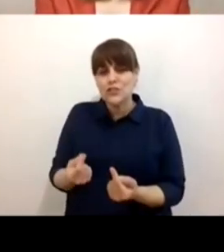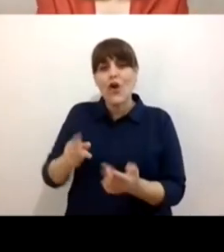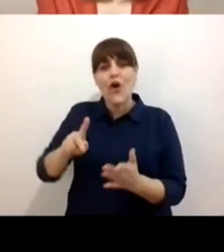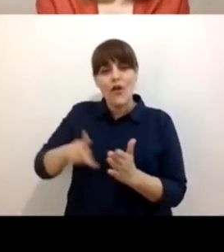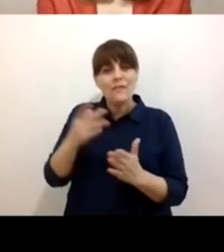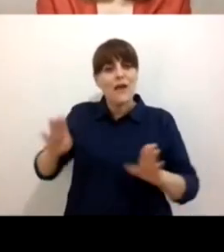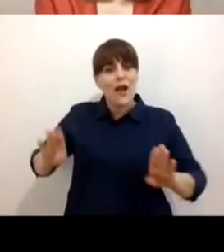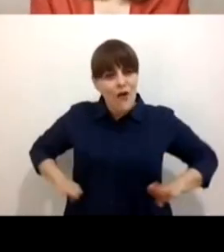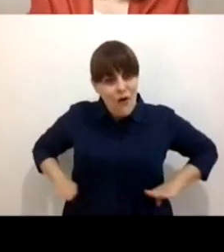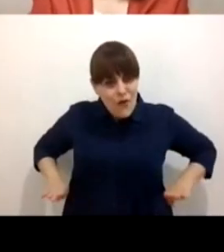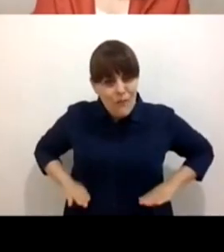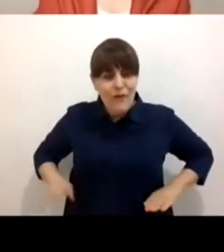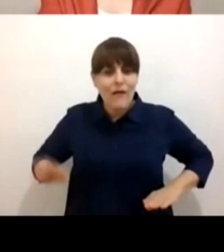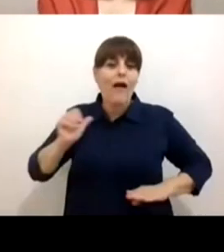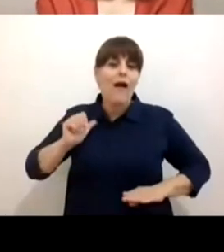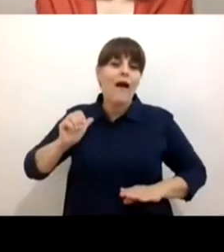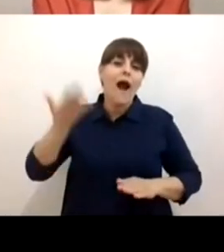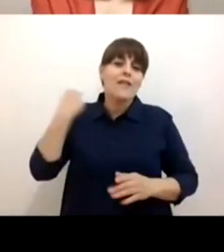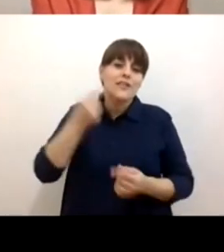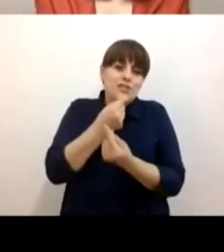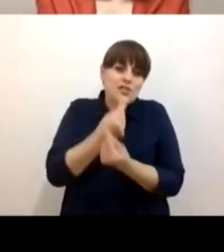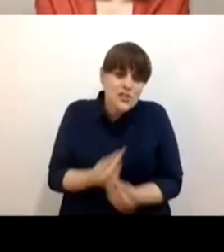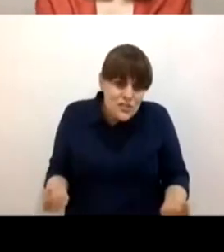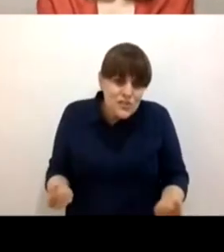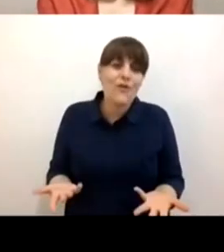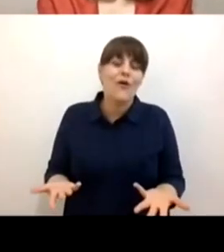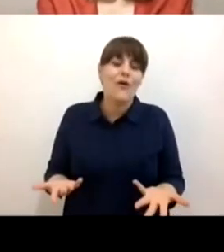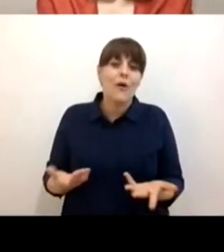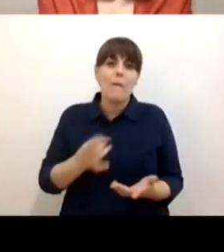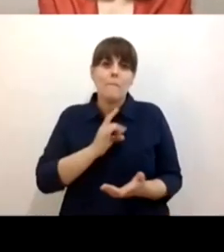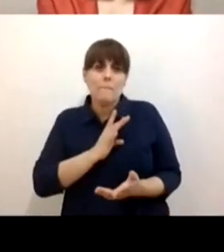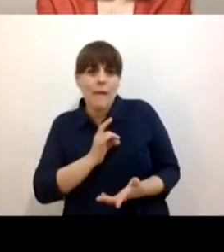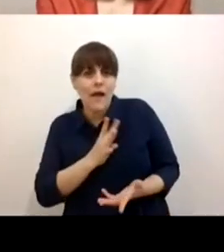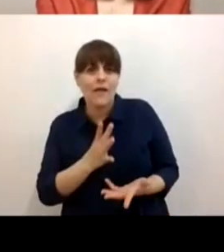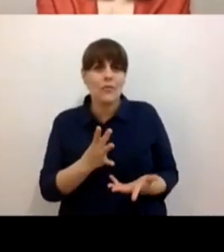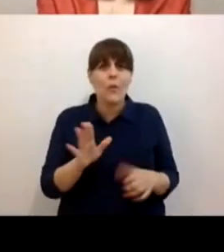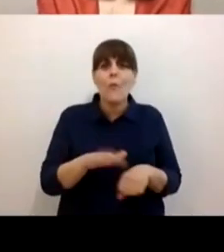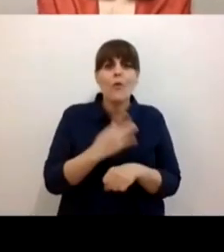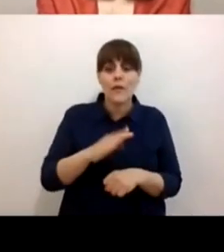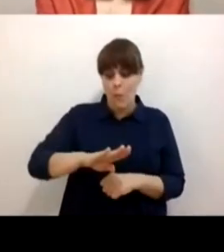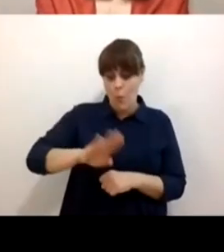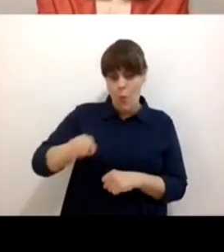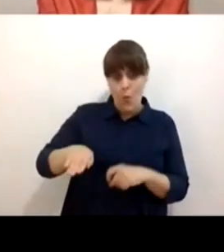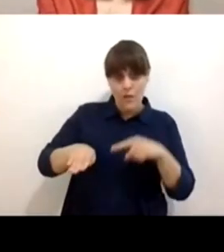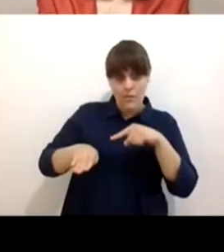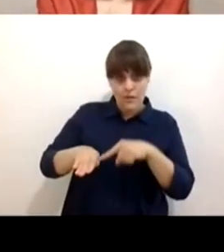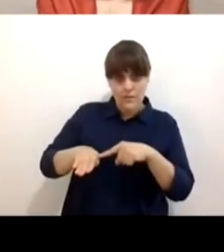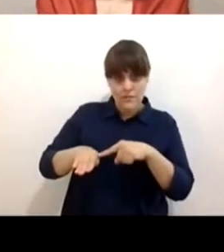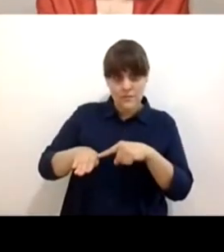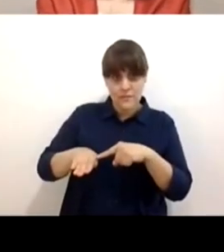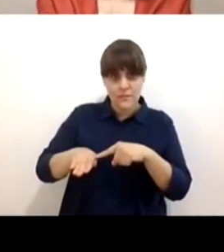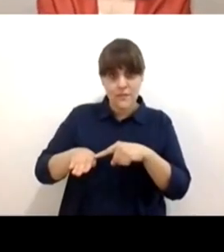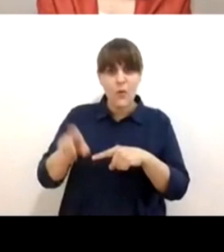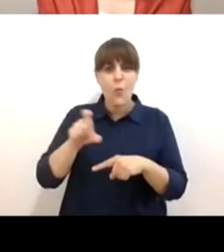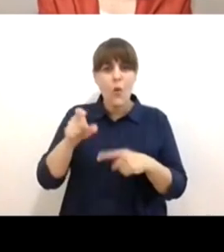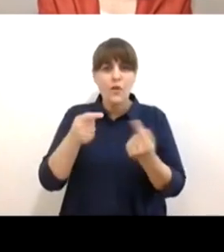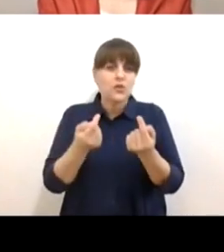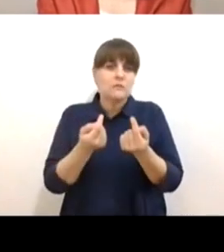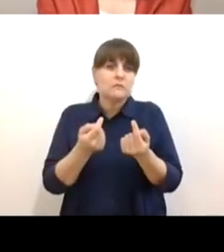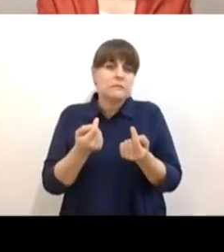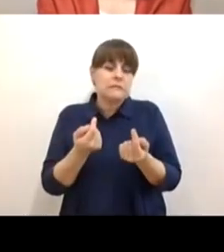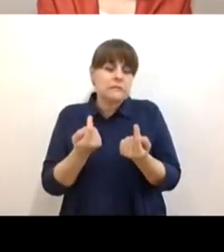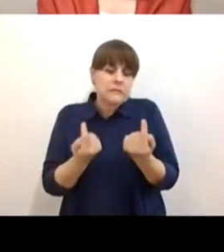atención, de sueño, miedos, ¿no? Porque la muerte es algo que hasta cierta edad nos resulta muy